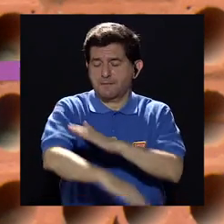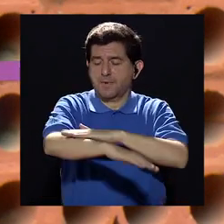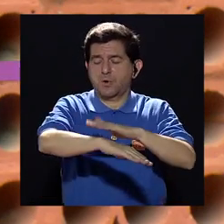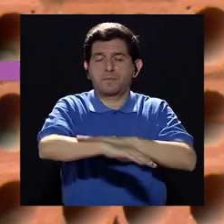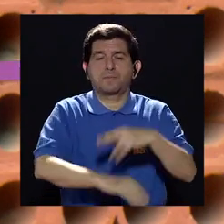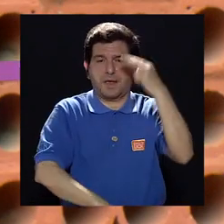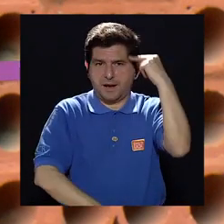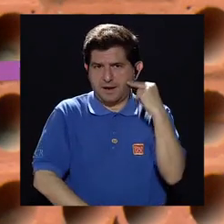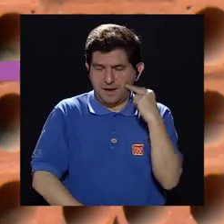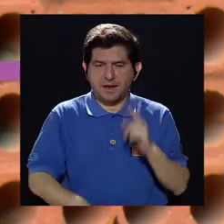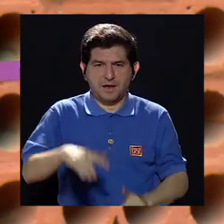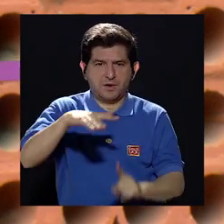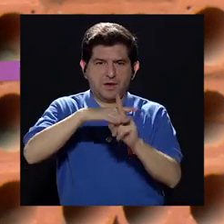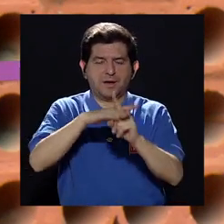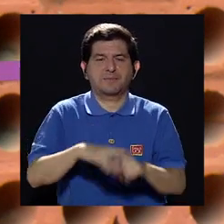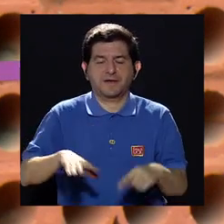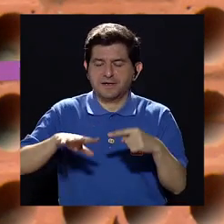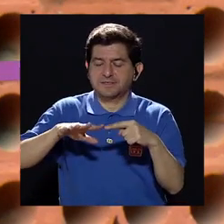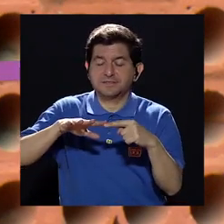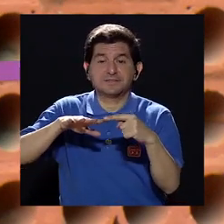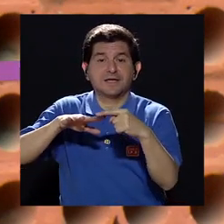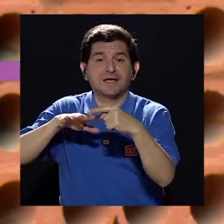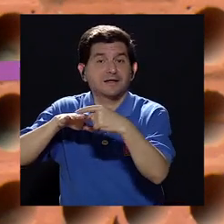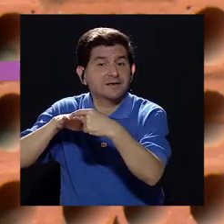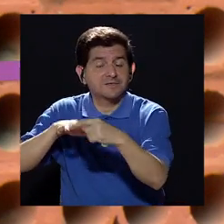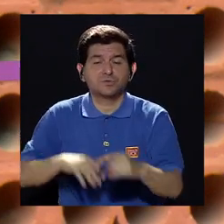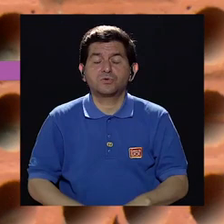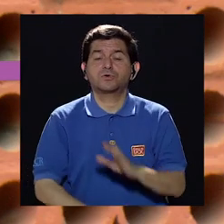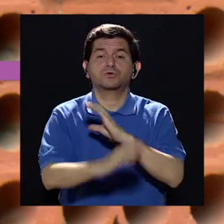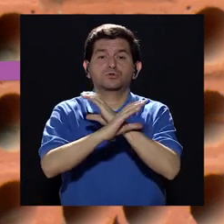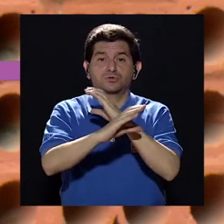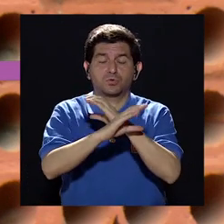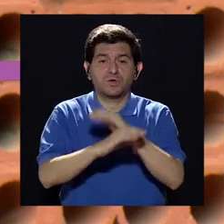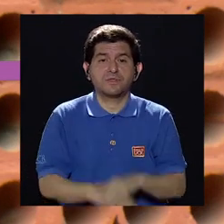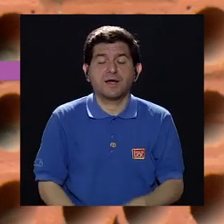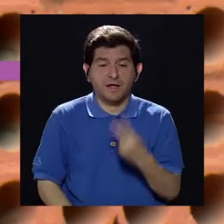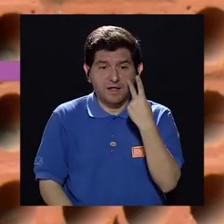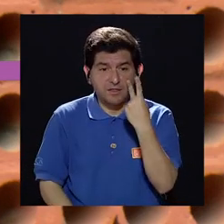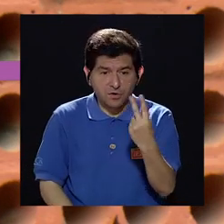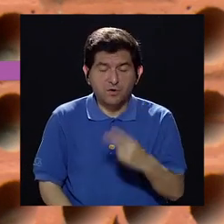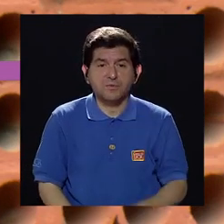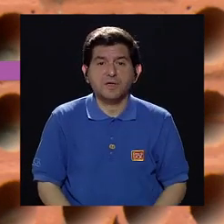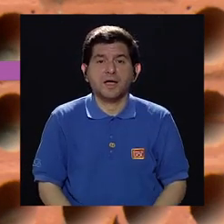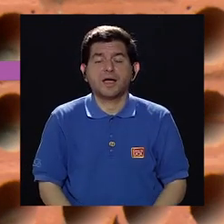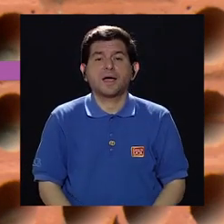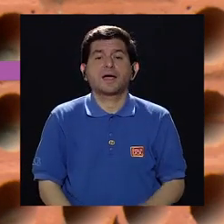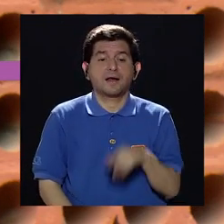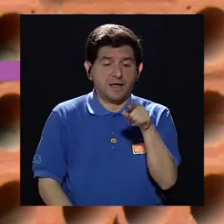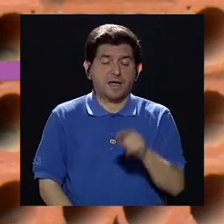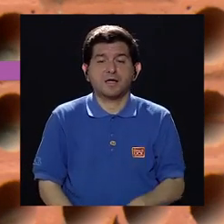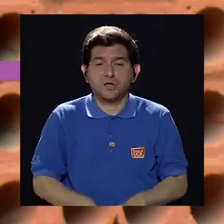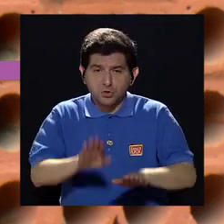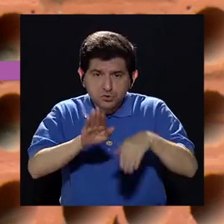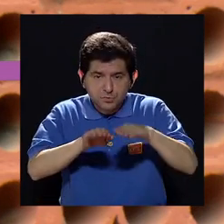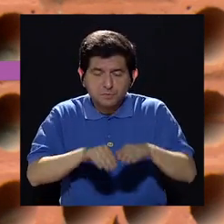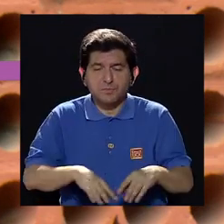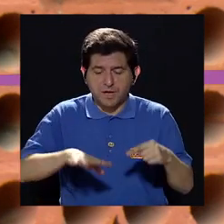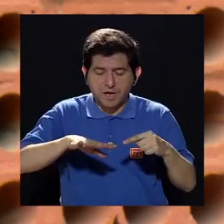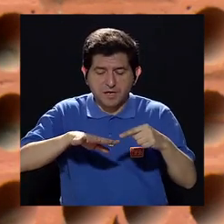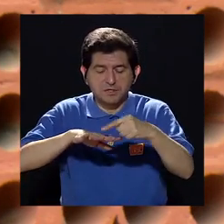aparece mucho el melanoma en las uñas. Ellos tienen que tener mucho cuidado con revisarse pies, uñas,